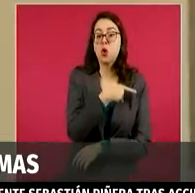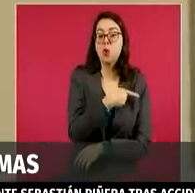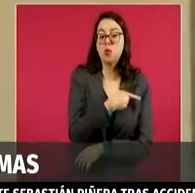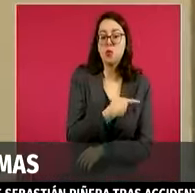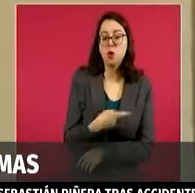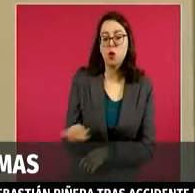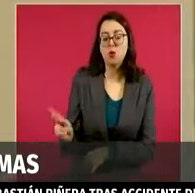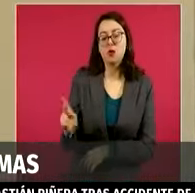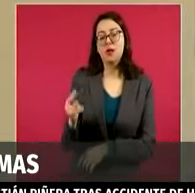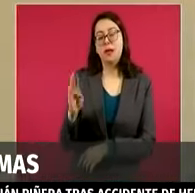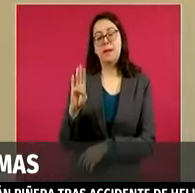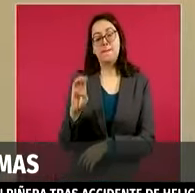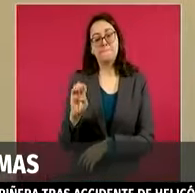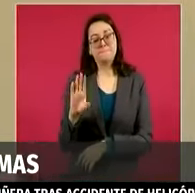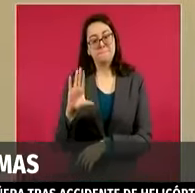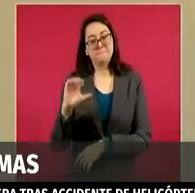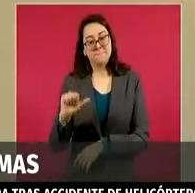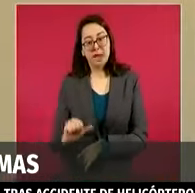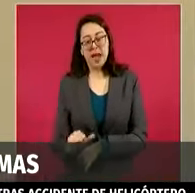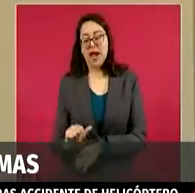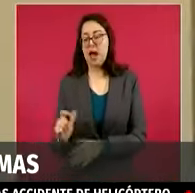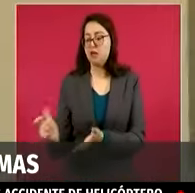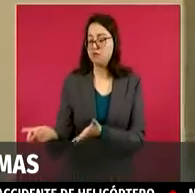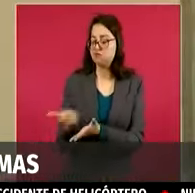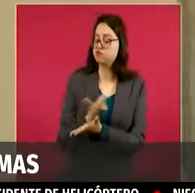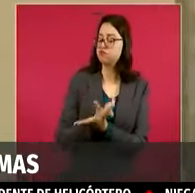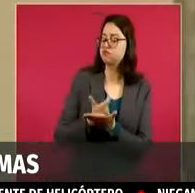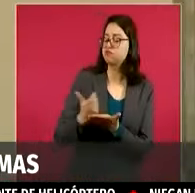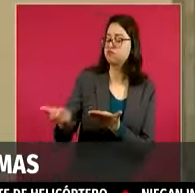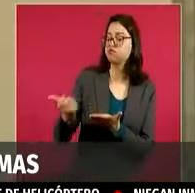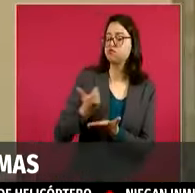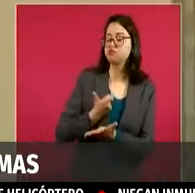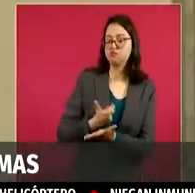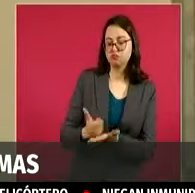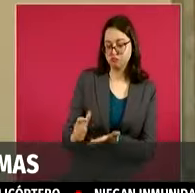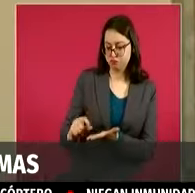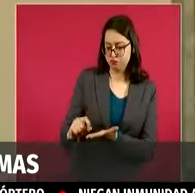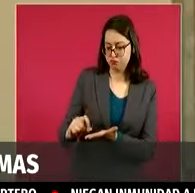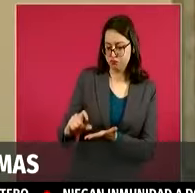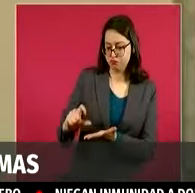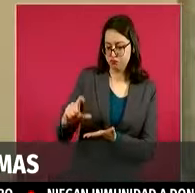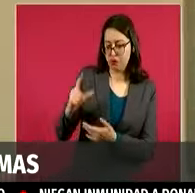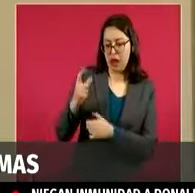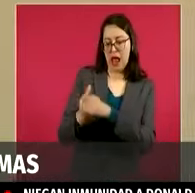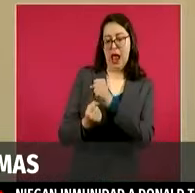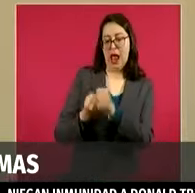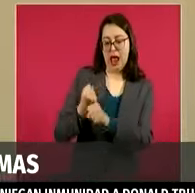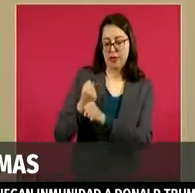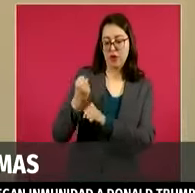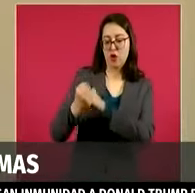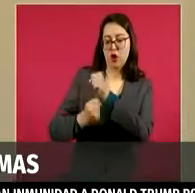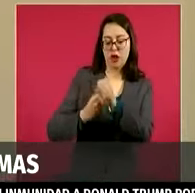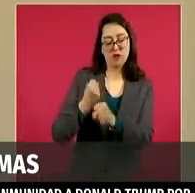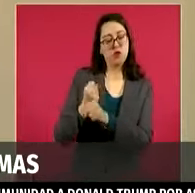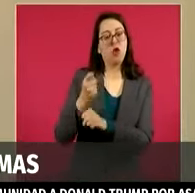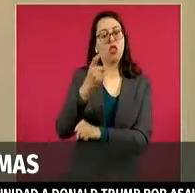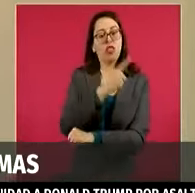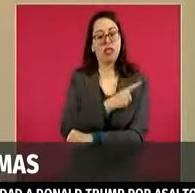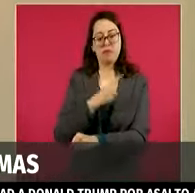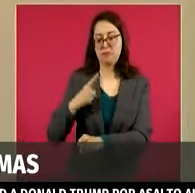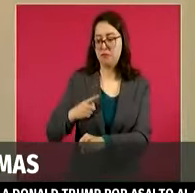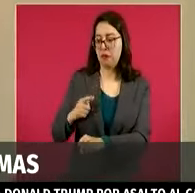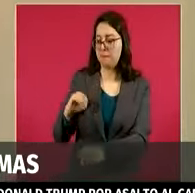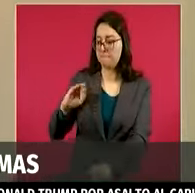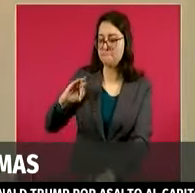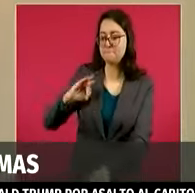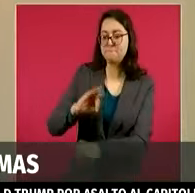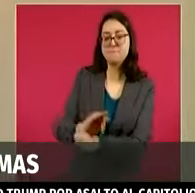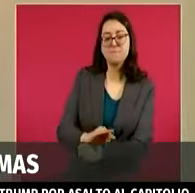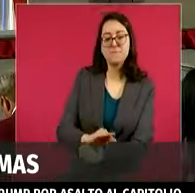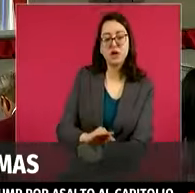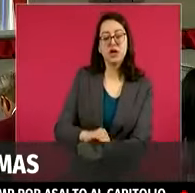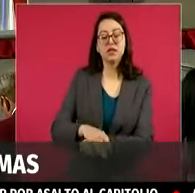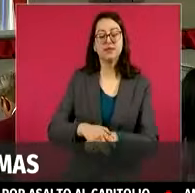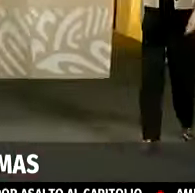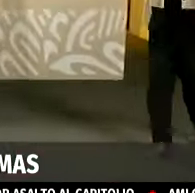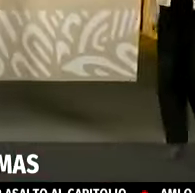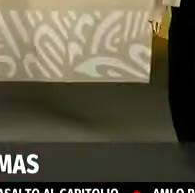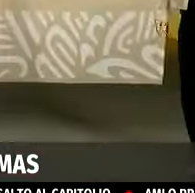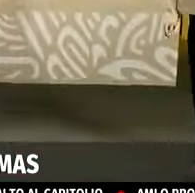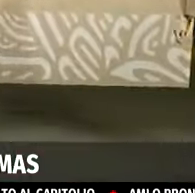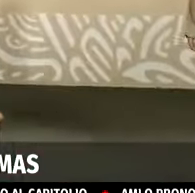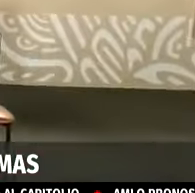Pues bueno, claramente creo que una reforma que se plante en medio de un proceso electoral, pues digamos que